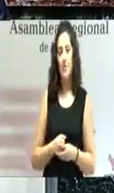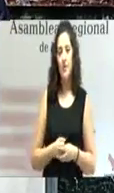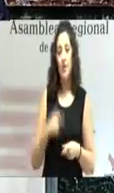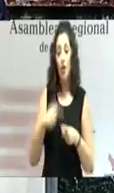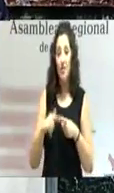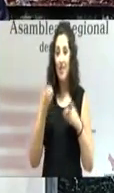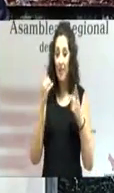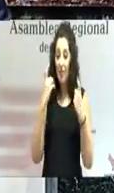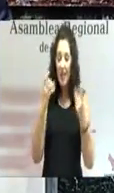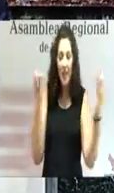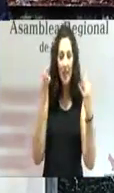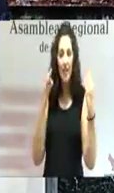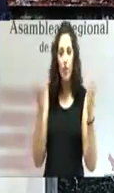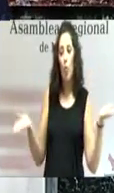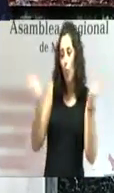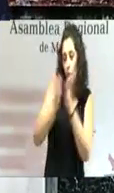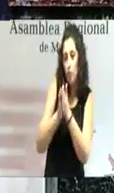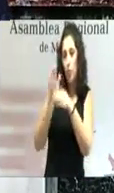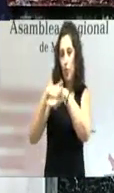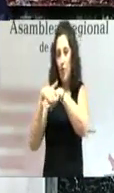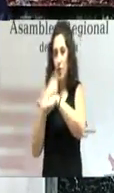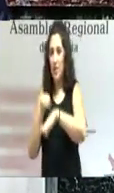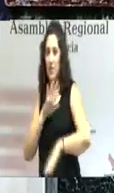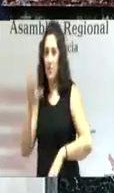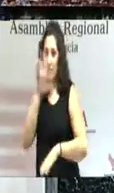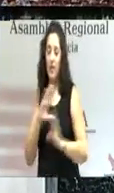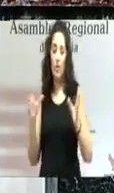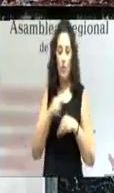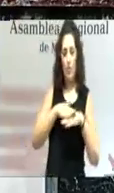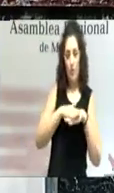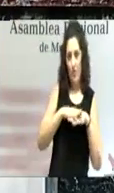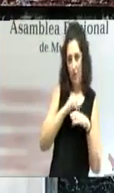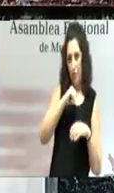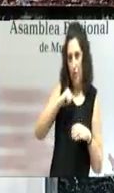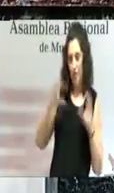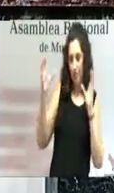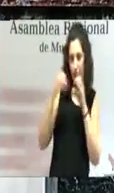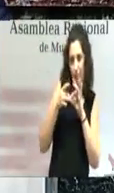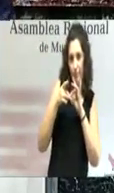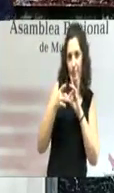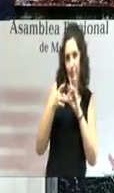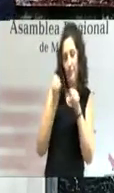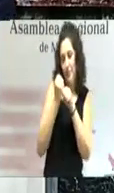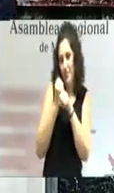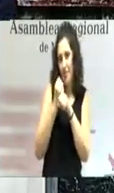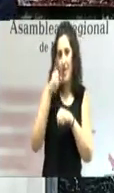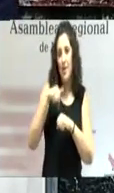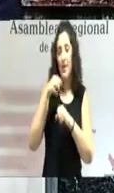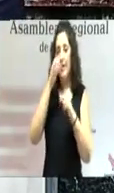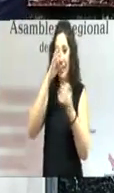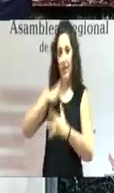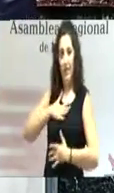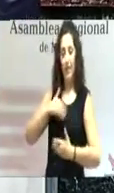conjuntamente con el Gobierno de España. Contamos con competencias que nos han sido transferidas para desarrollarlas con